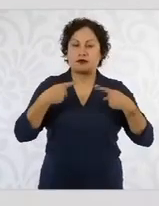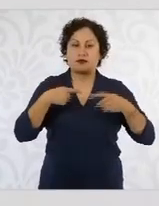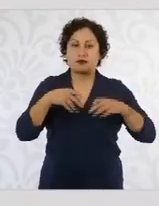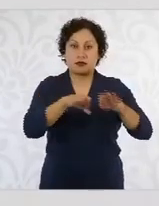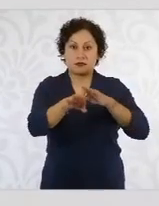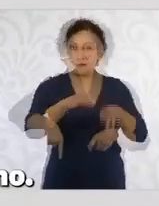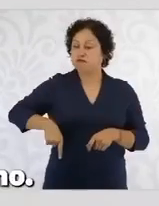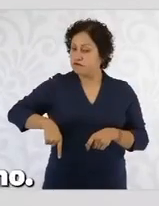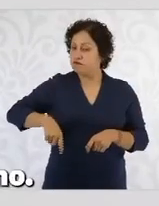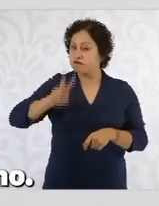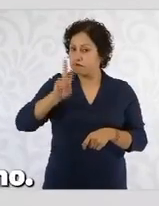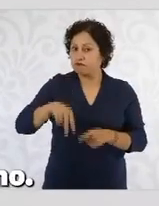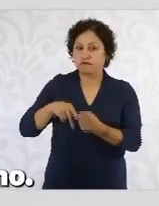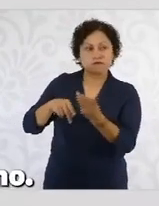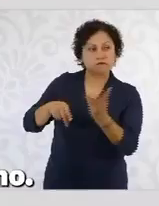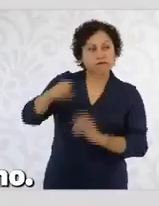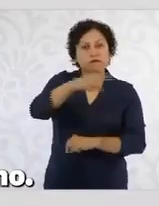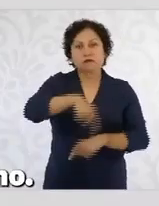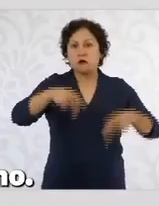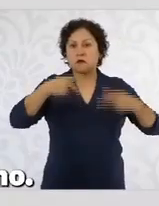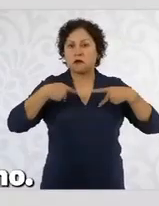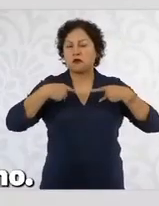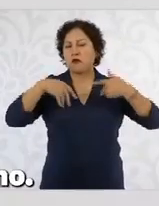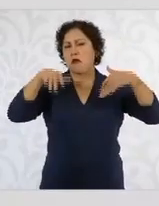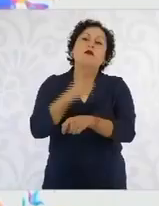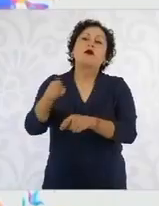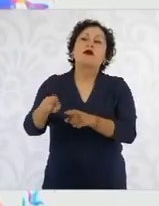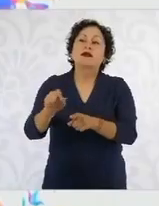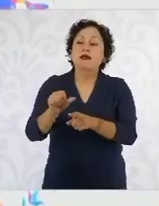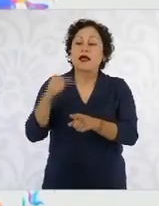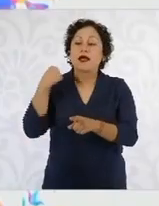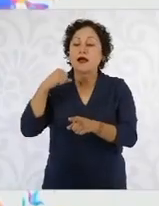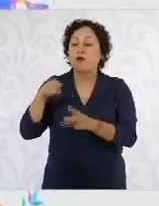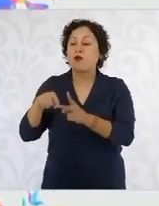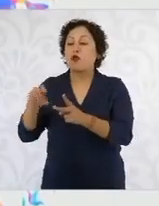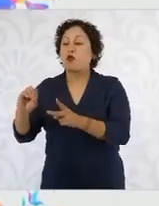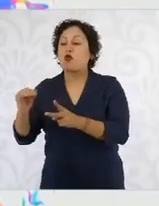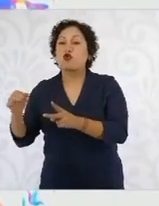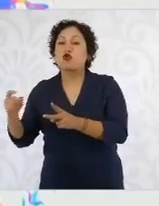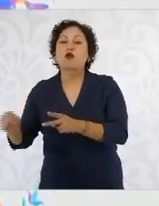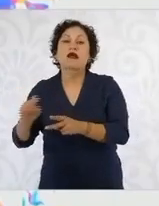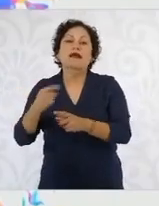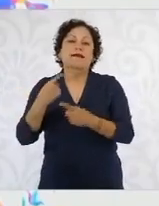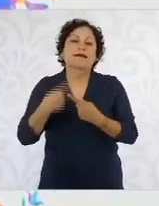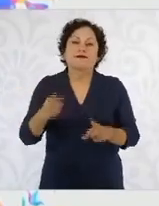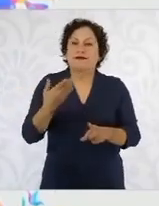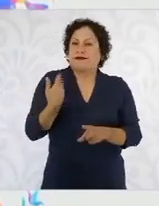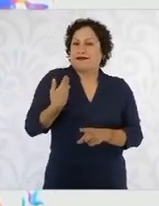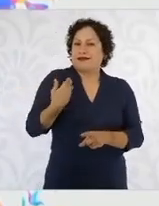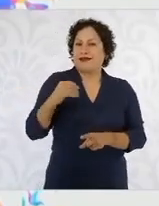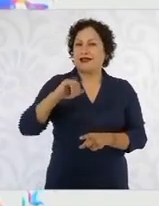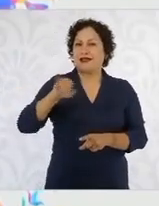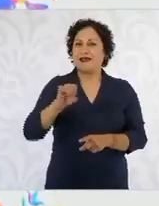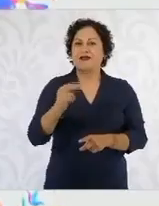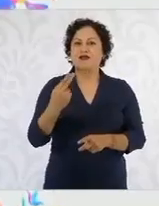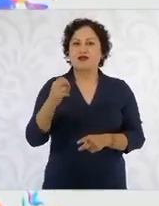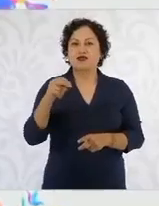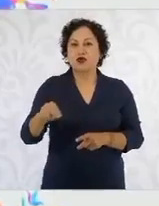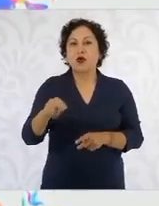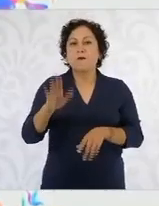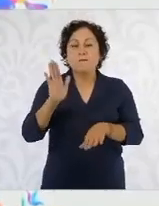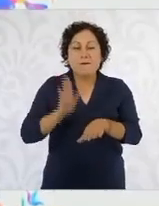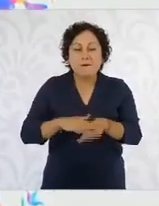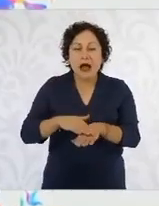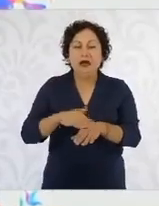realmente un brazo importantísimo del gobierno. El huracán Yon afectó prácticamente al 80%